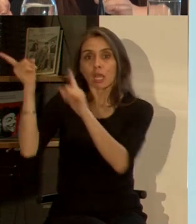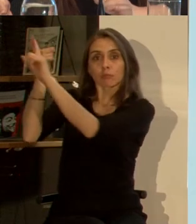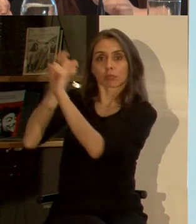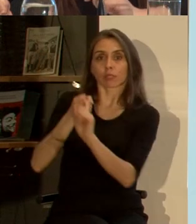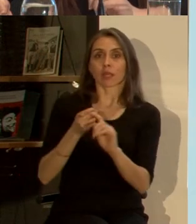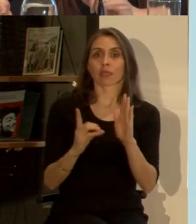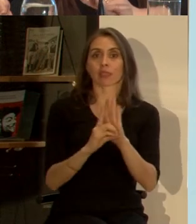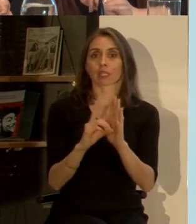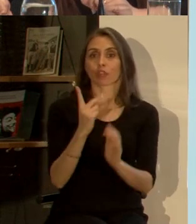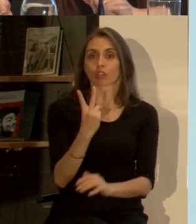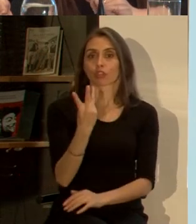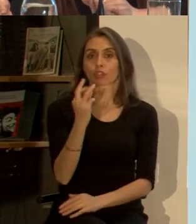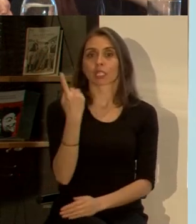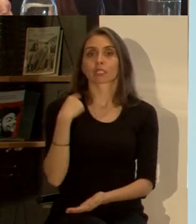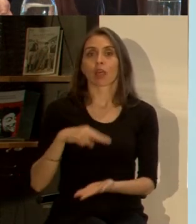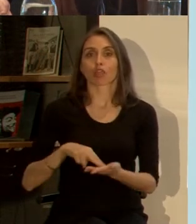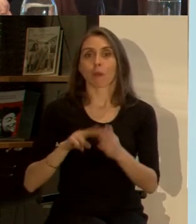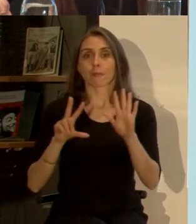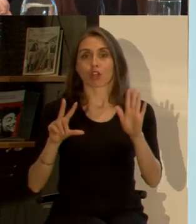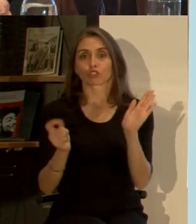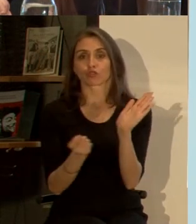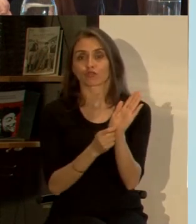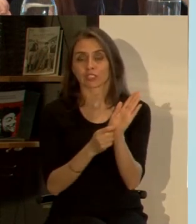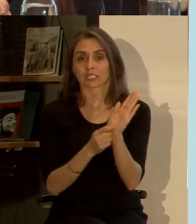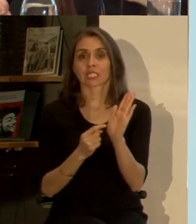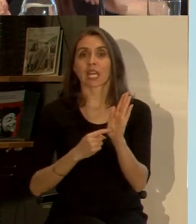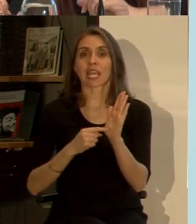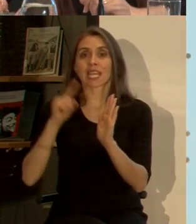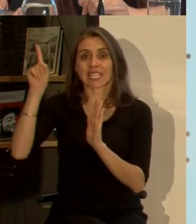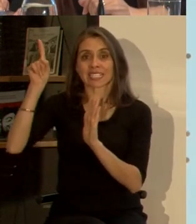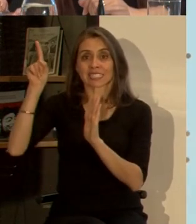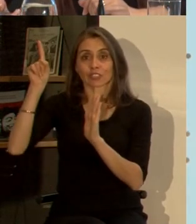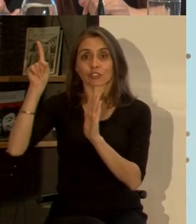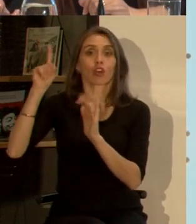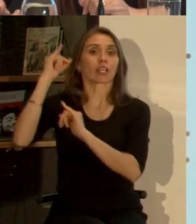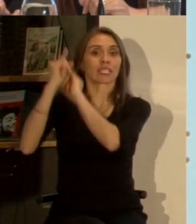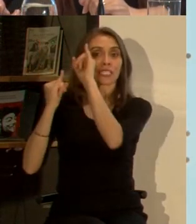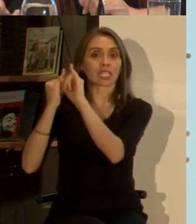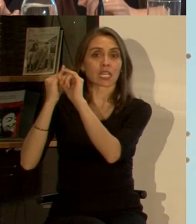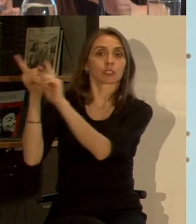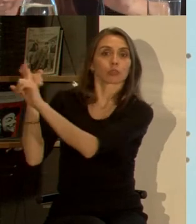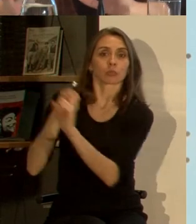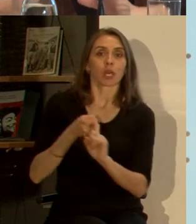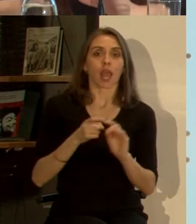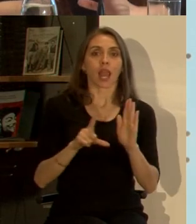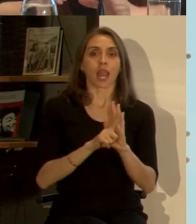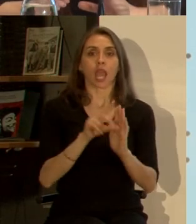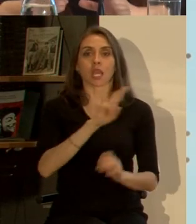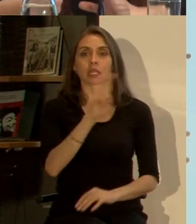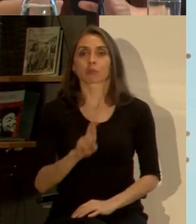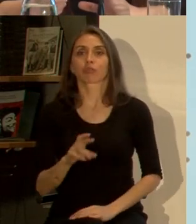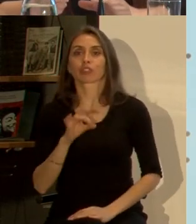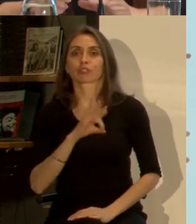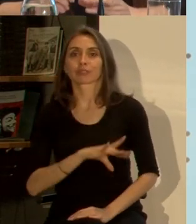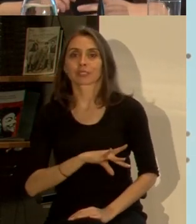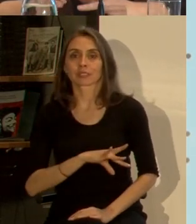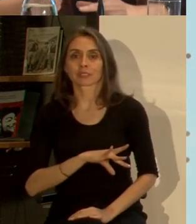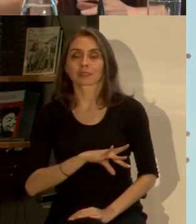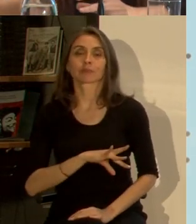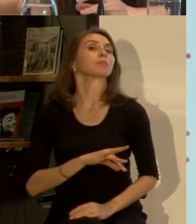través del decreto 230 del año 2008 esto se convierte en una ley de la república y básicamente